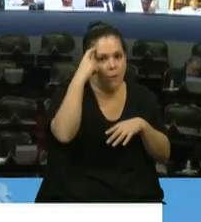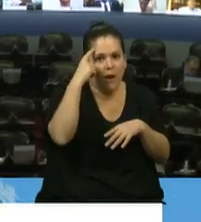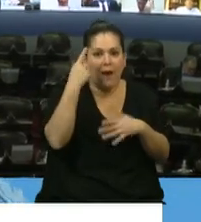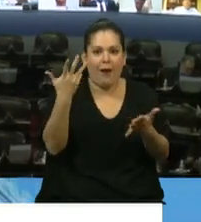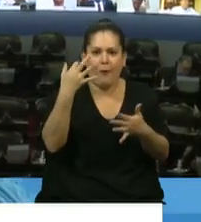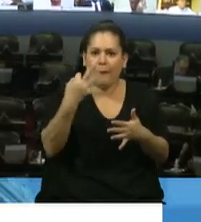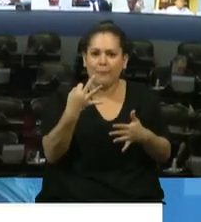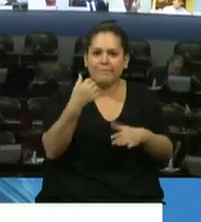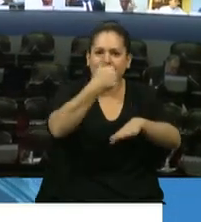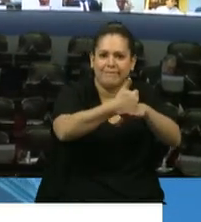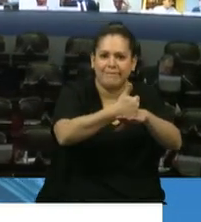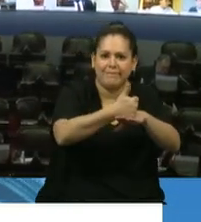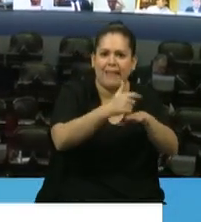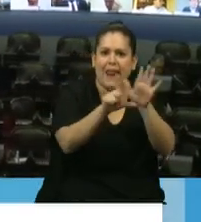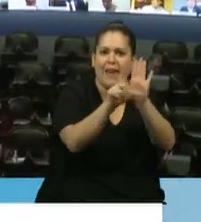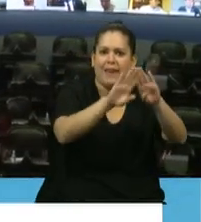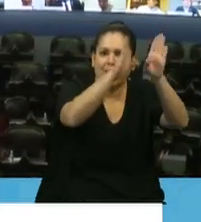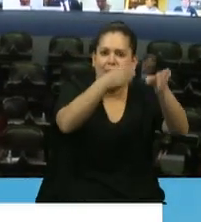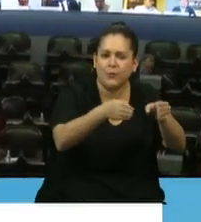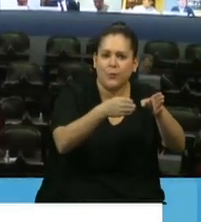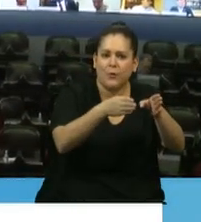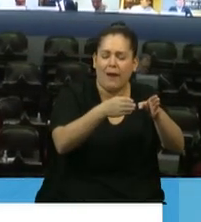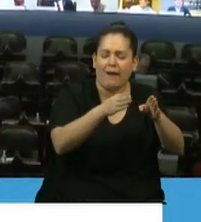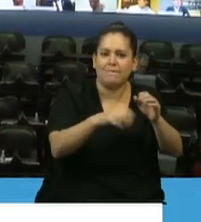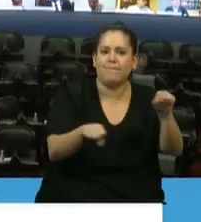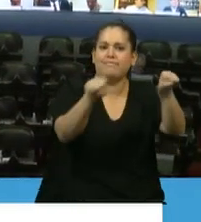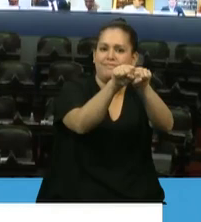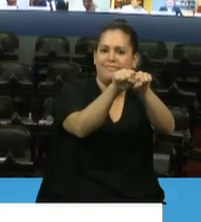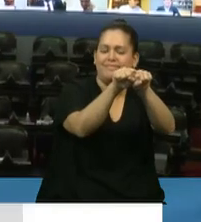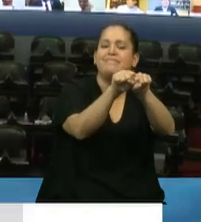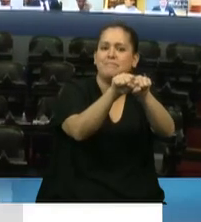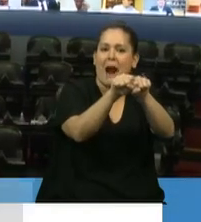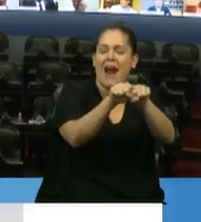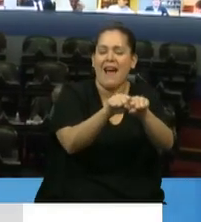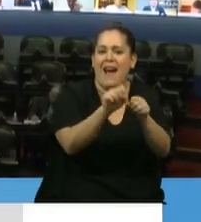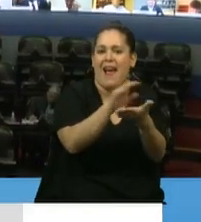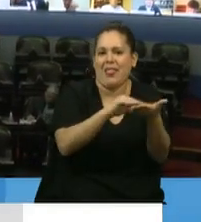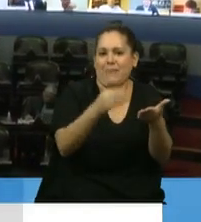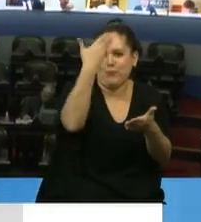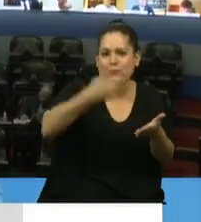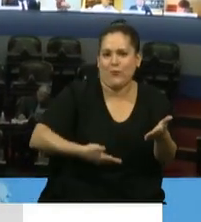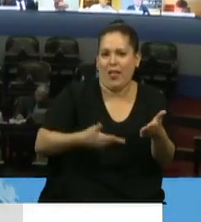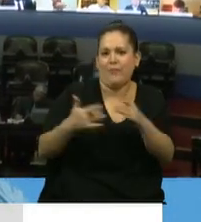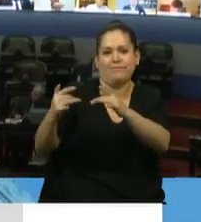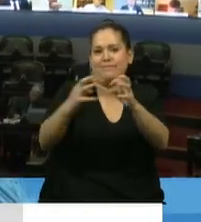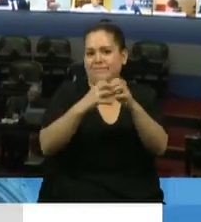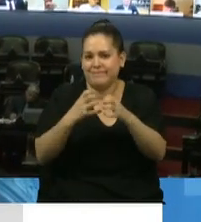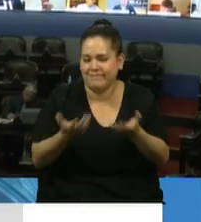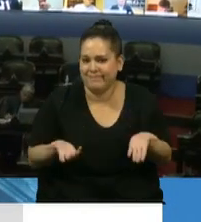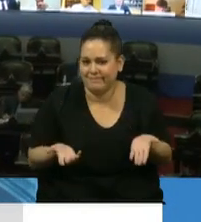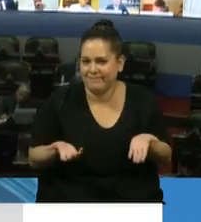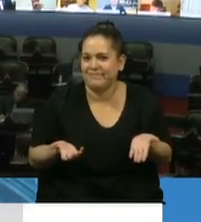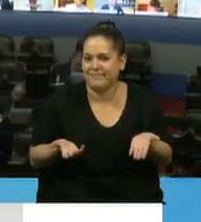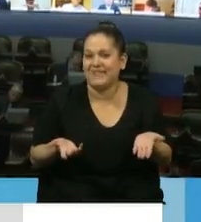legislatura provincial sesionando desde acá los diputados nacionales? Pero bueno, bienvenido